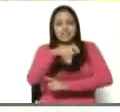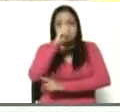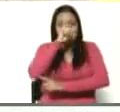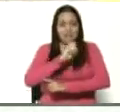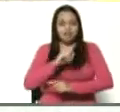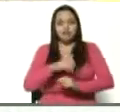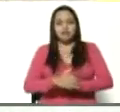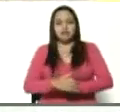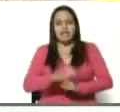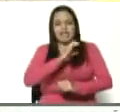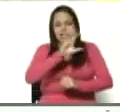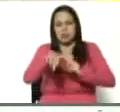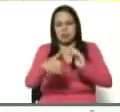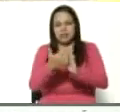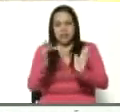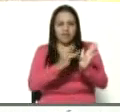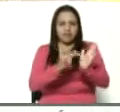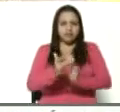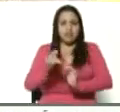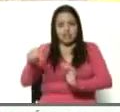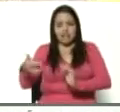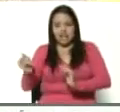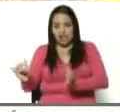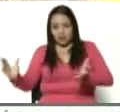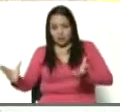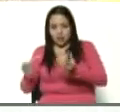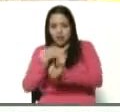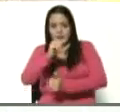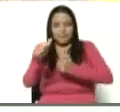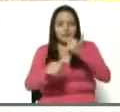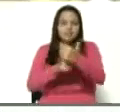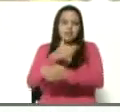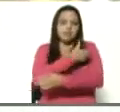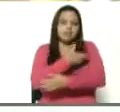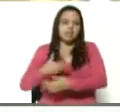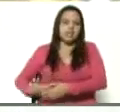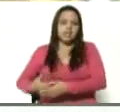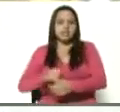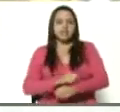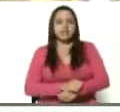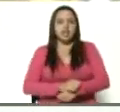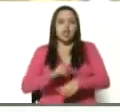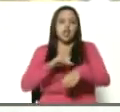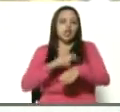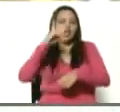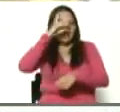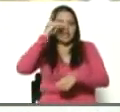estoy acompañado por la vicepresidenta ejecutiva. Doctora Delcy Rodríguez.